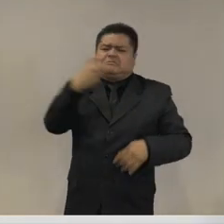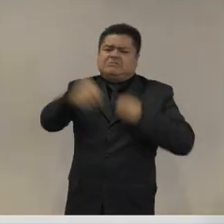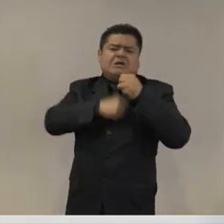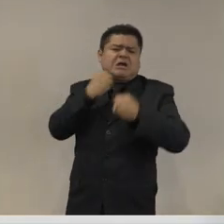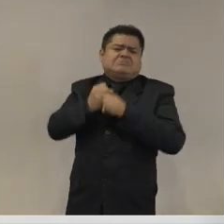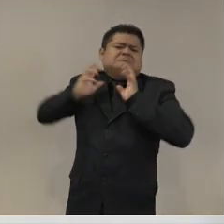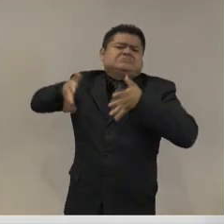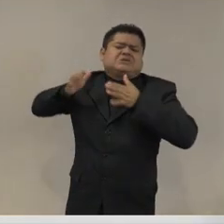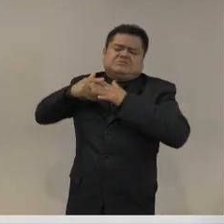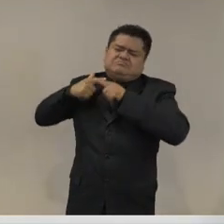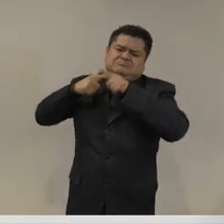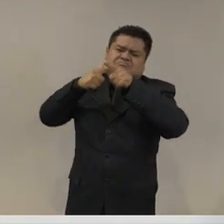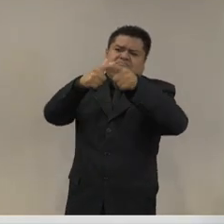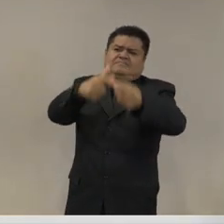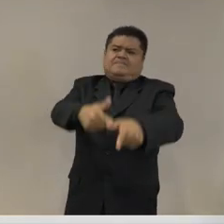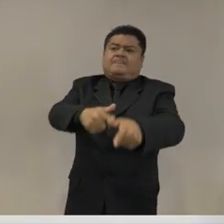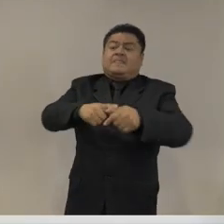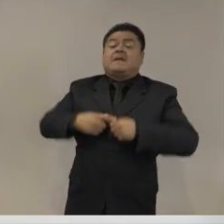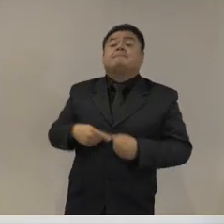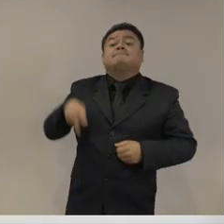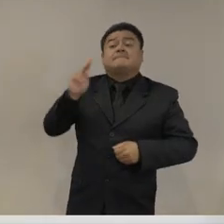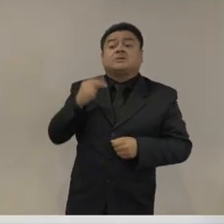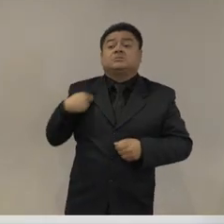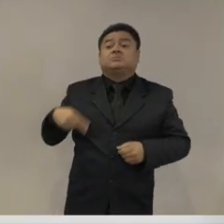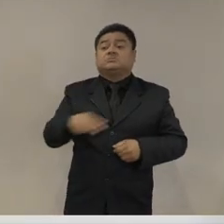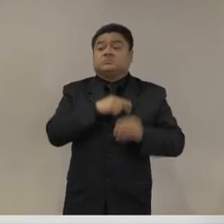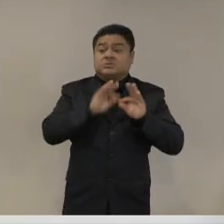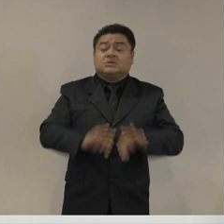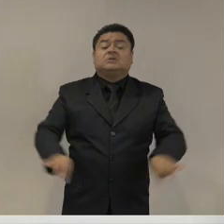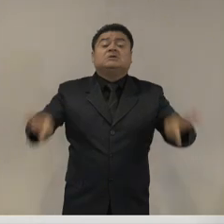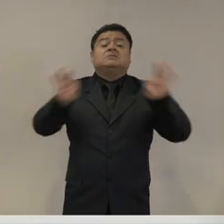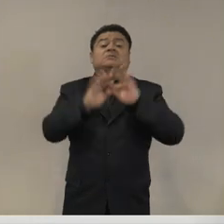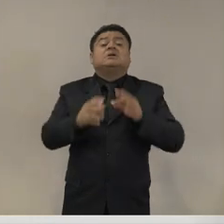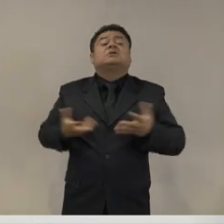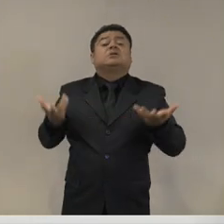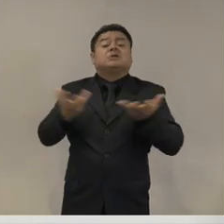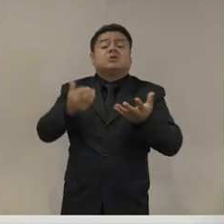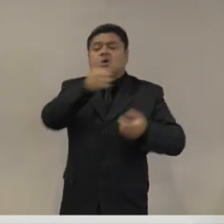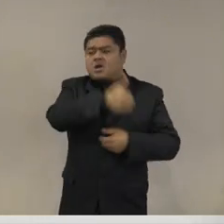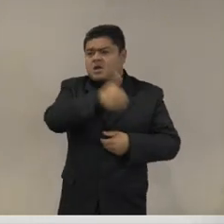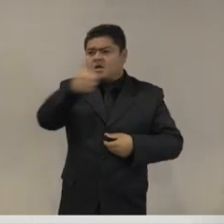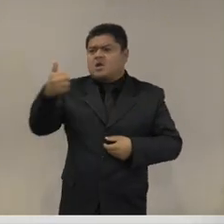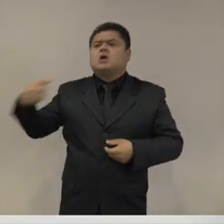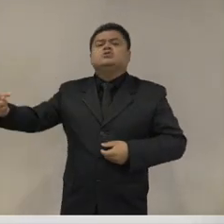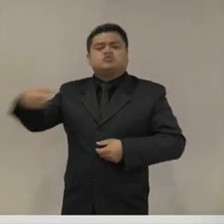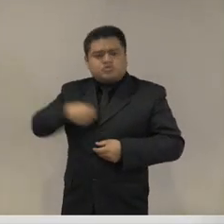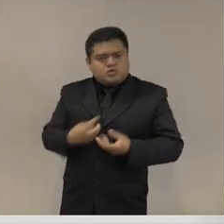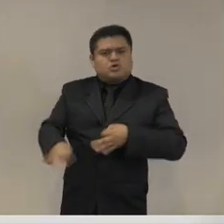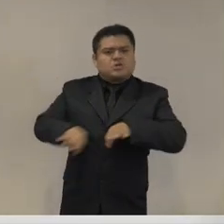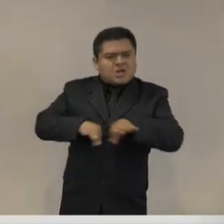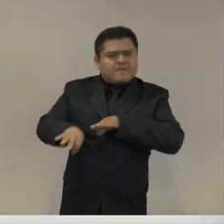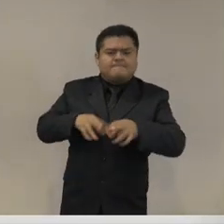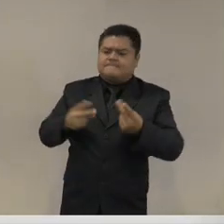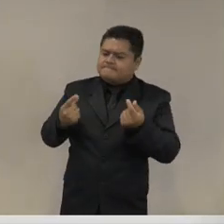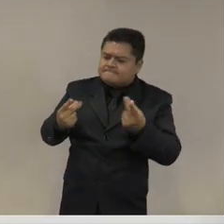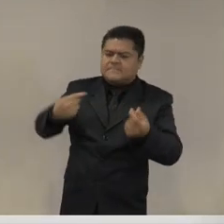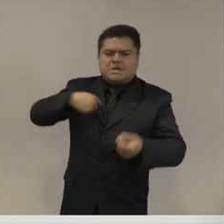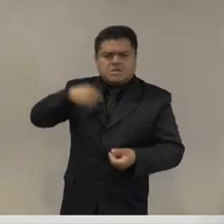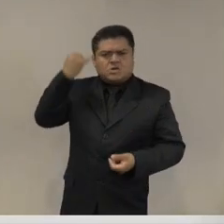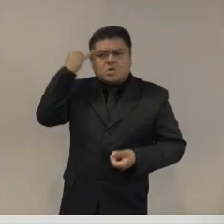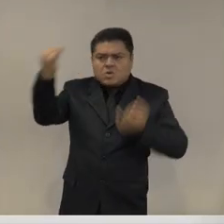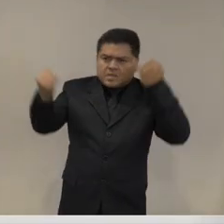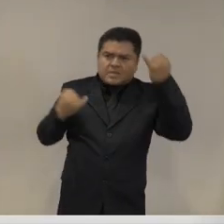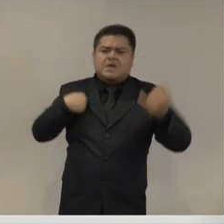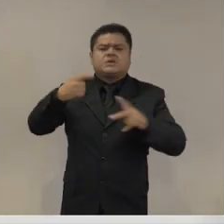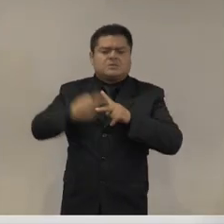hacer todos y cada uno es decir yo estoy construyendo evidencia yo estoy construyendo datos yo estoy construyendo teoría y todo eso